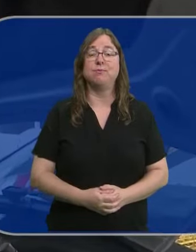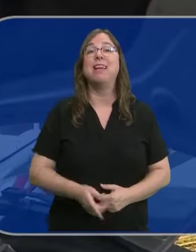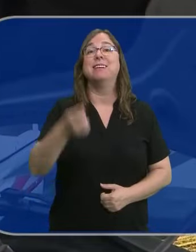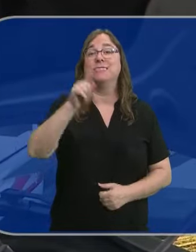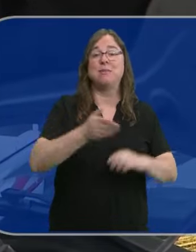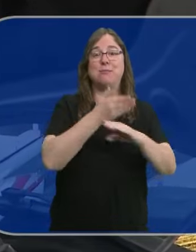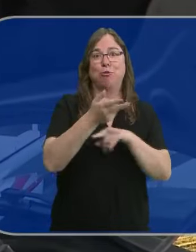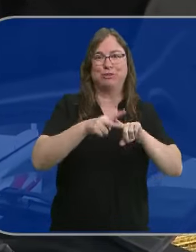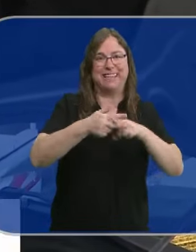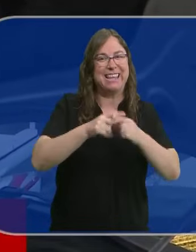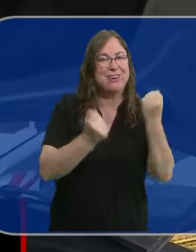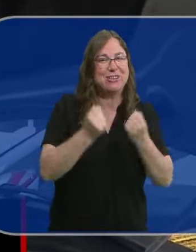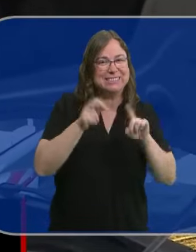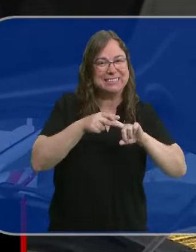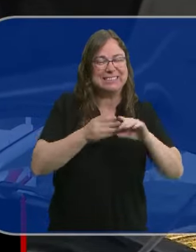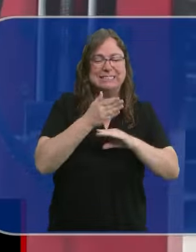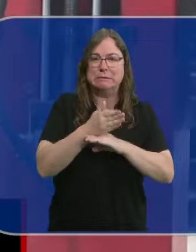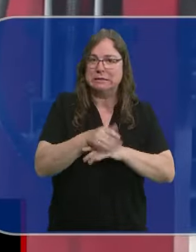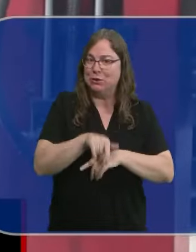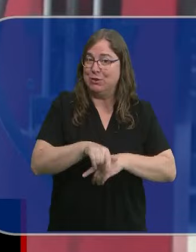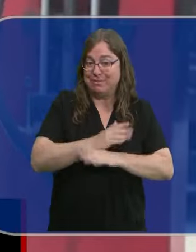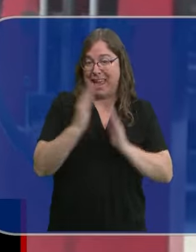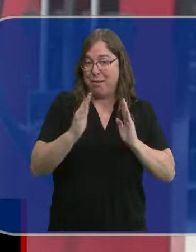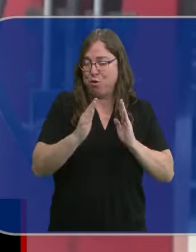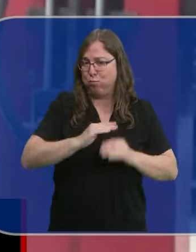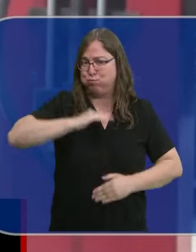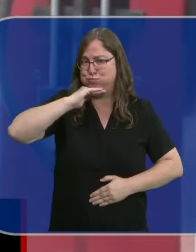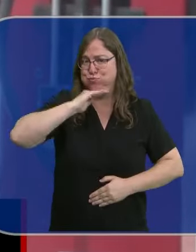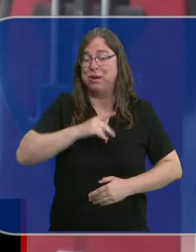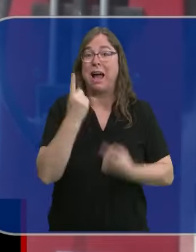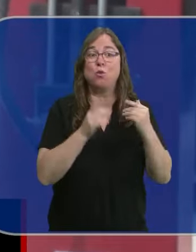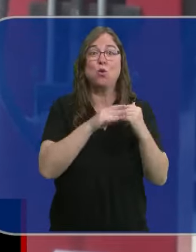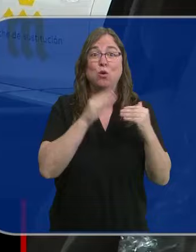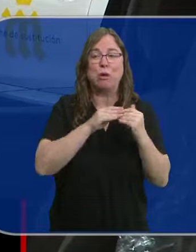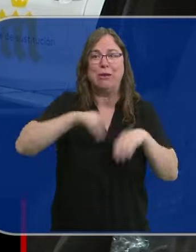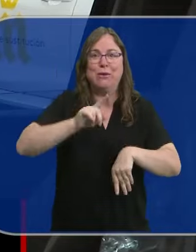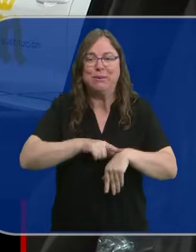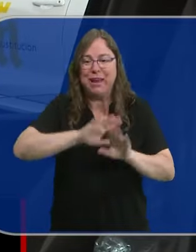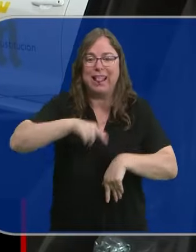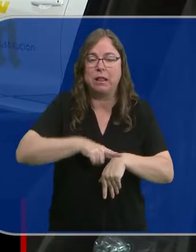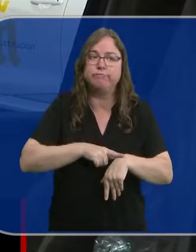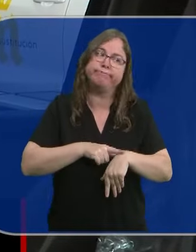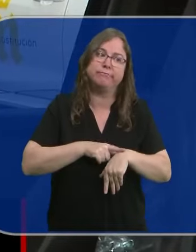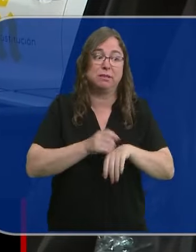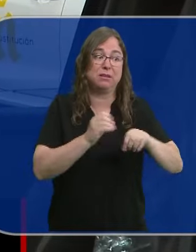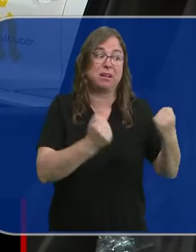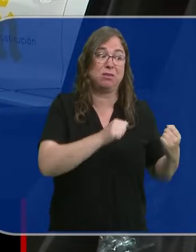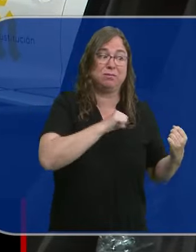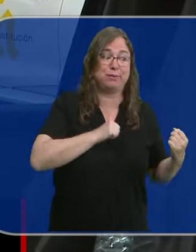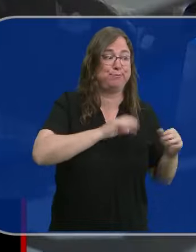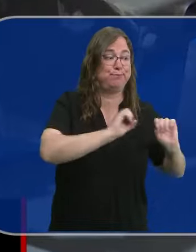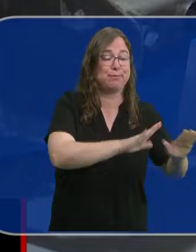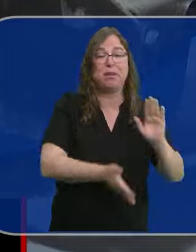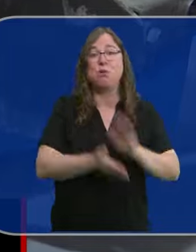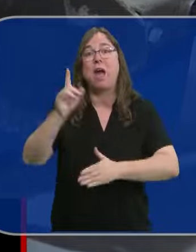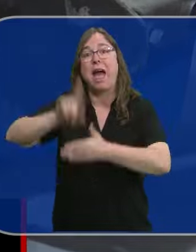También visitaremos los talleres mecánicos que no dan abasto en estas fechas. Algunos usuarios, de los que lo dejan todo para última hora, han tenido incluso que alquilar coche